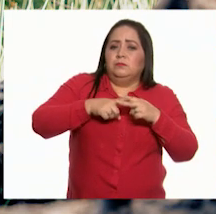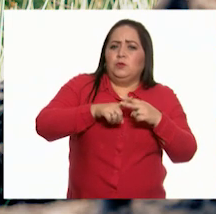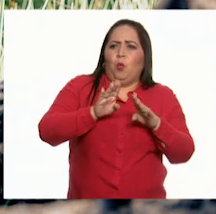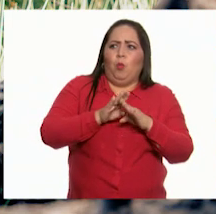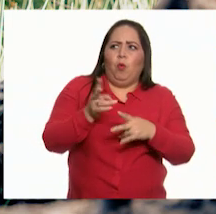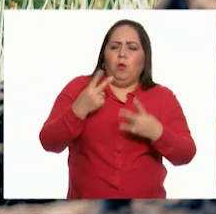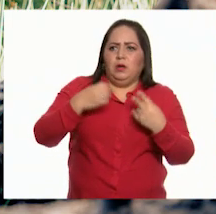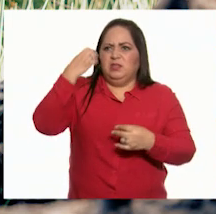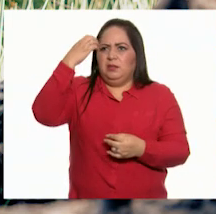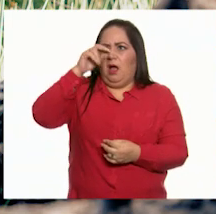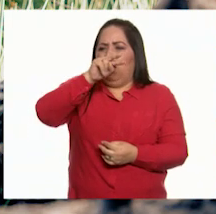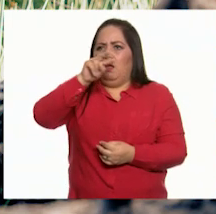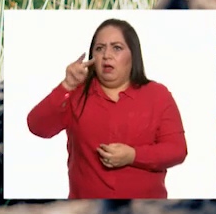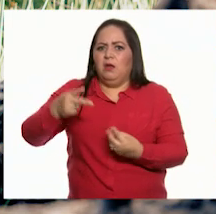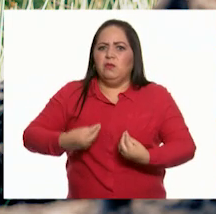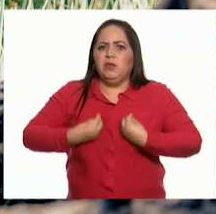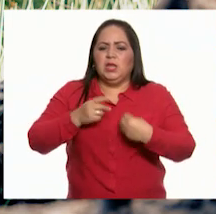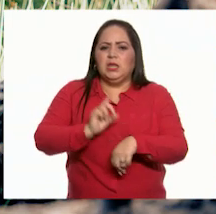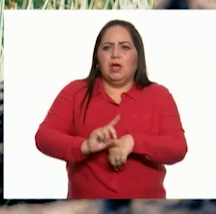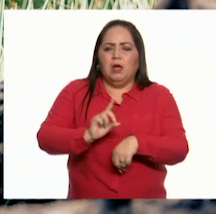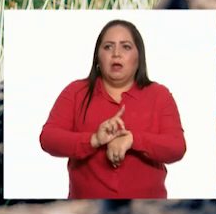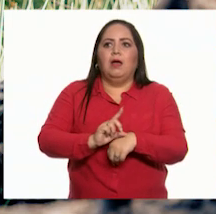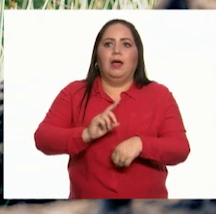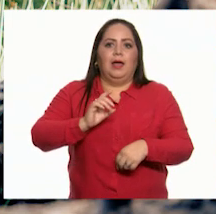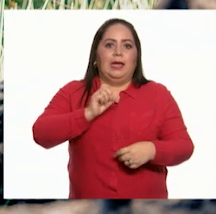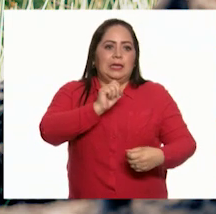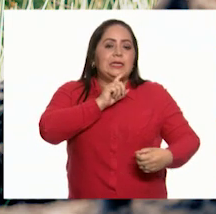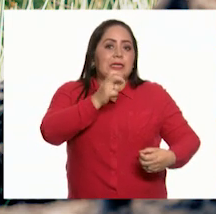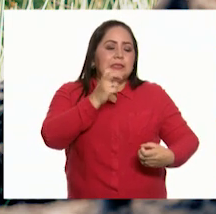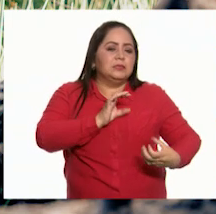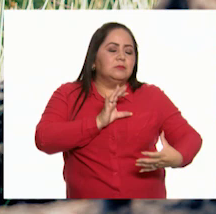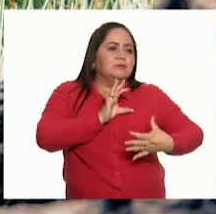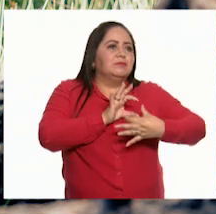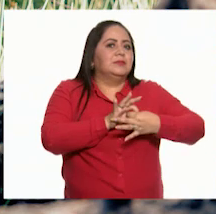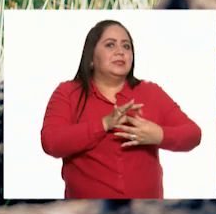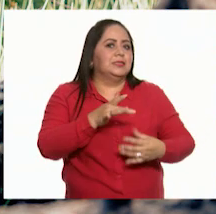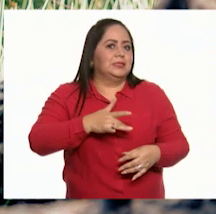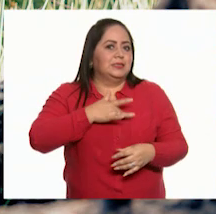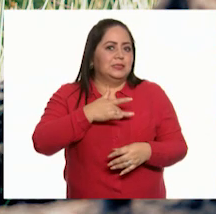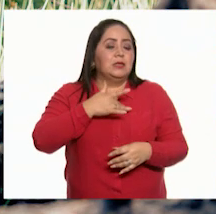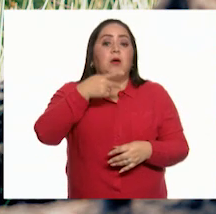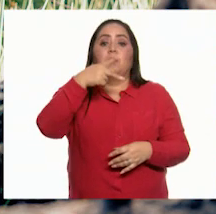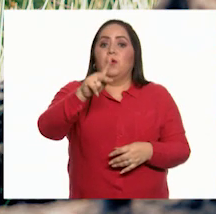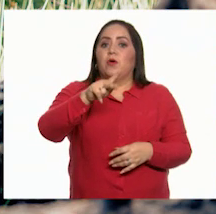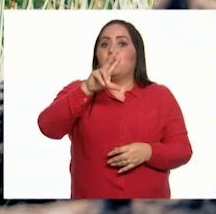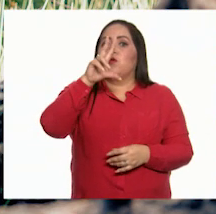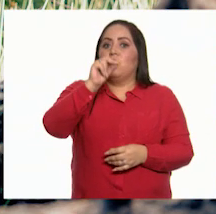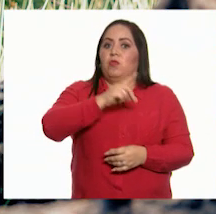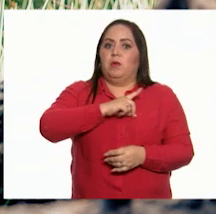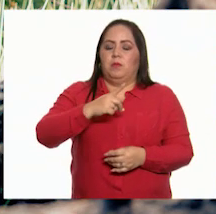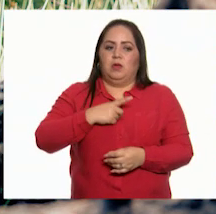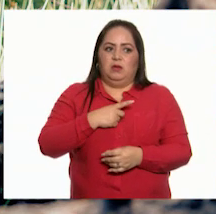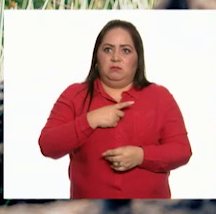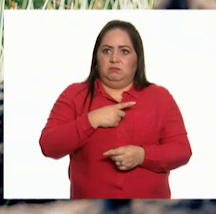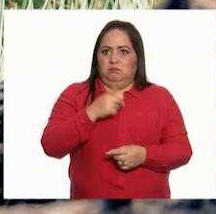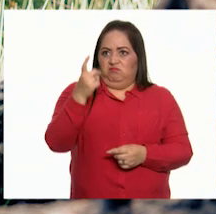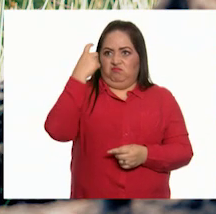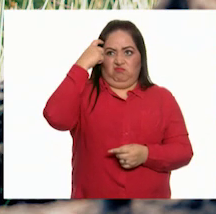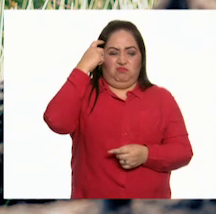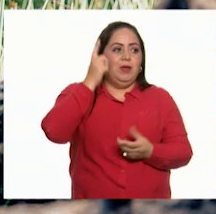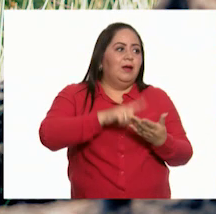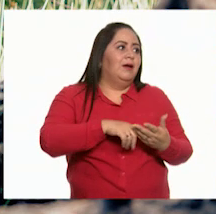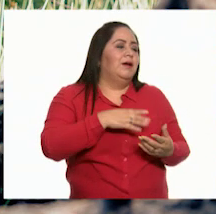percibes las experiencias en tu vida cotidiana. Es decir, que no debes interpretar de manera impulsiva las situaciones,